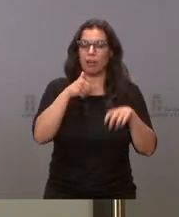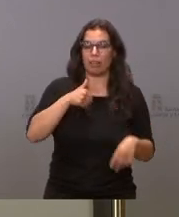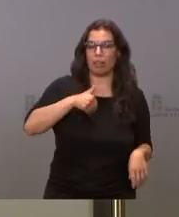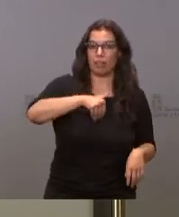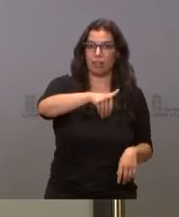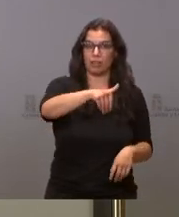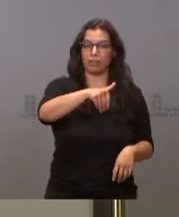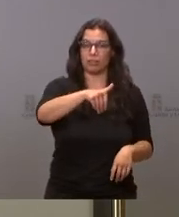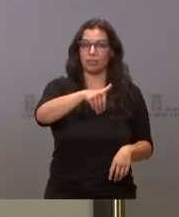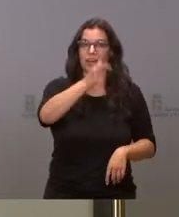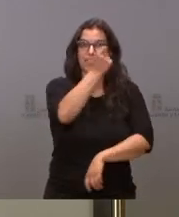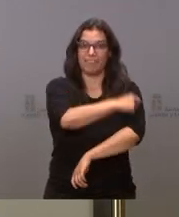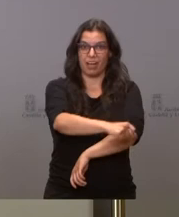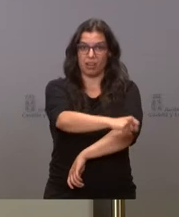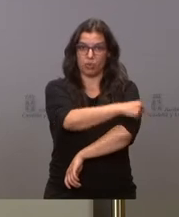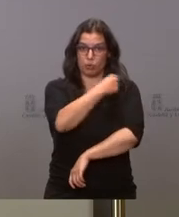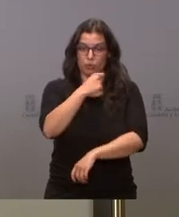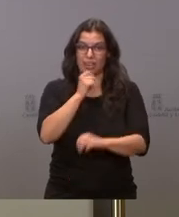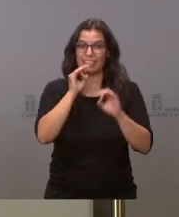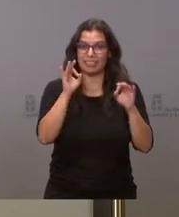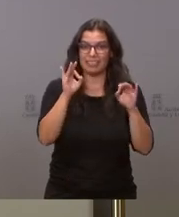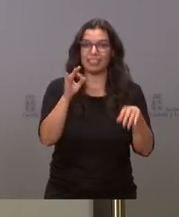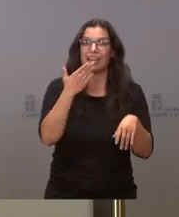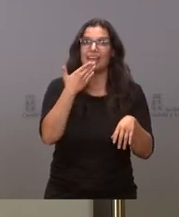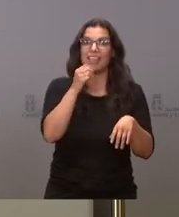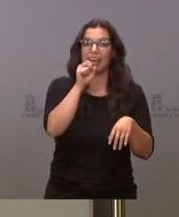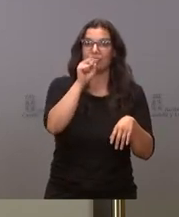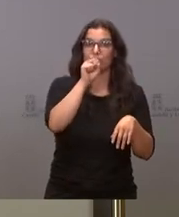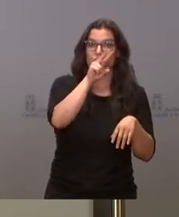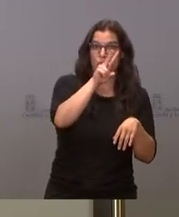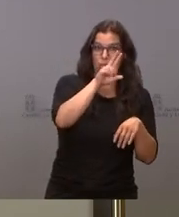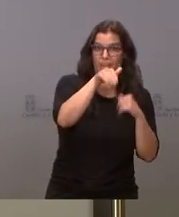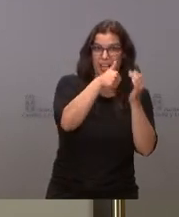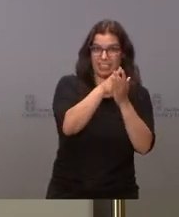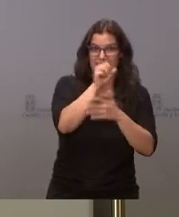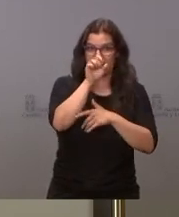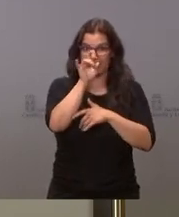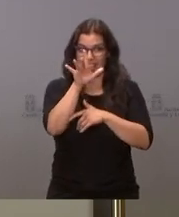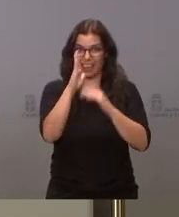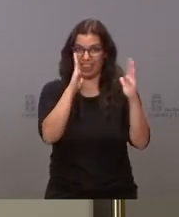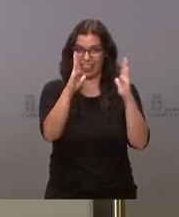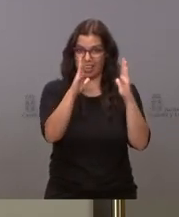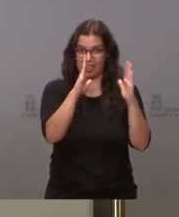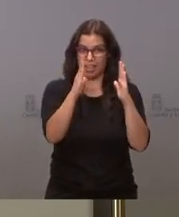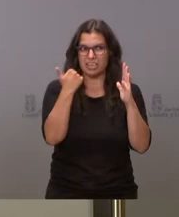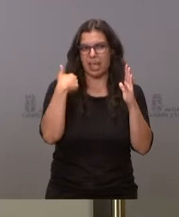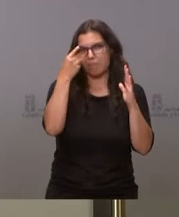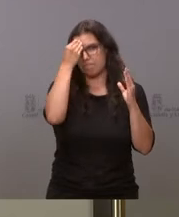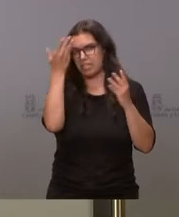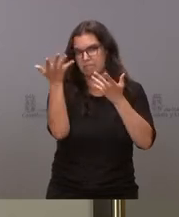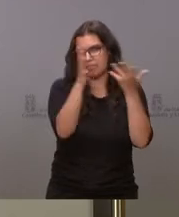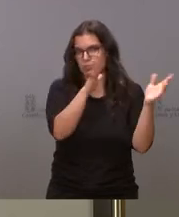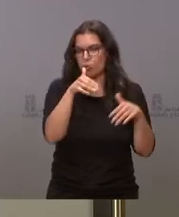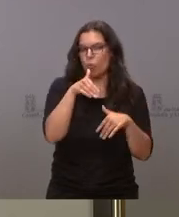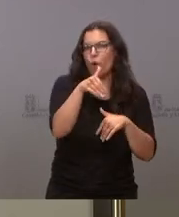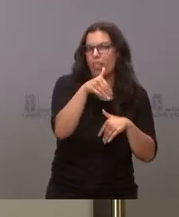vacunación de los menores de 12 a 15 años, si más o menos ya hay alguna estimación de cuándo pueden